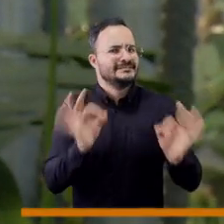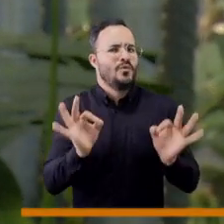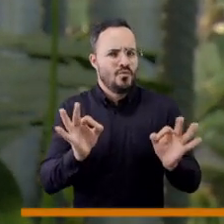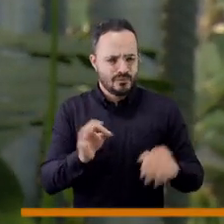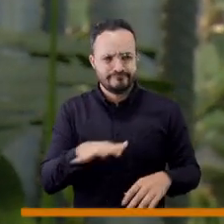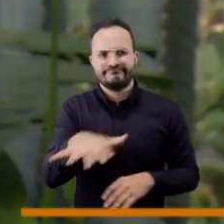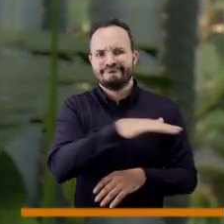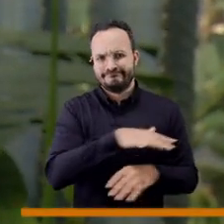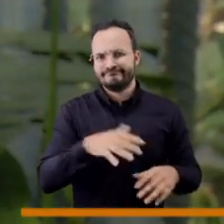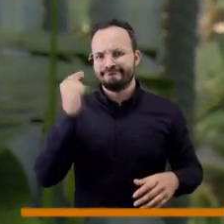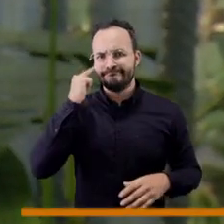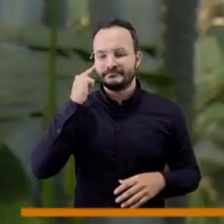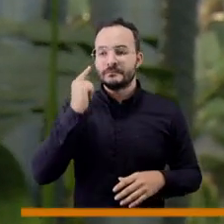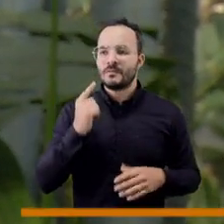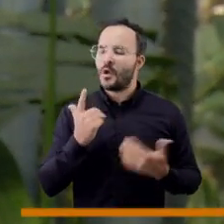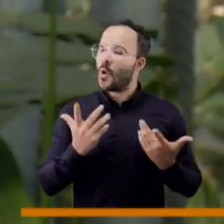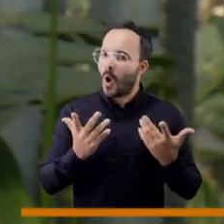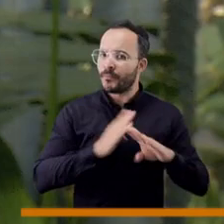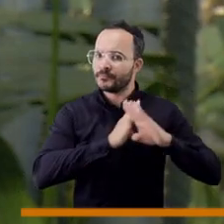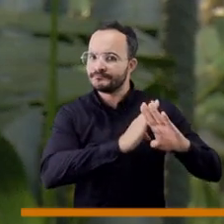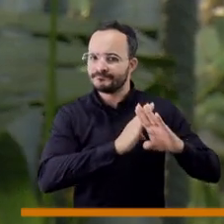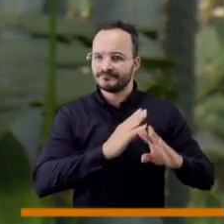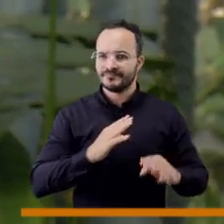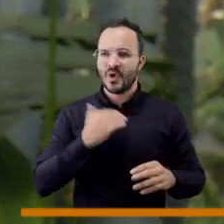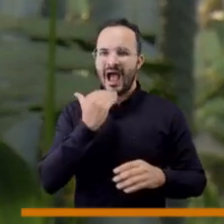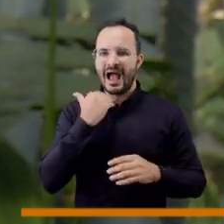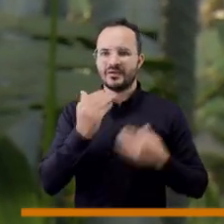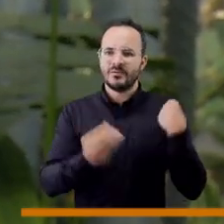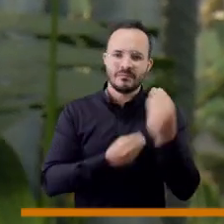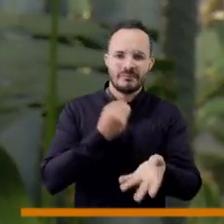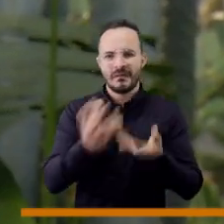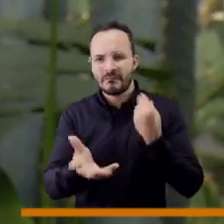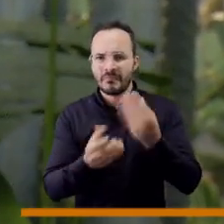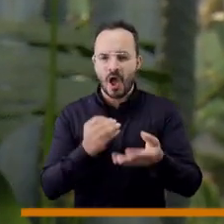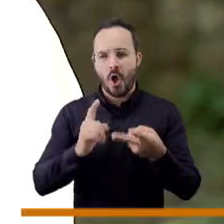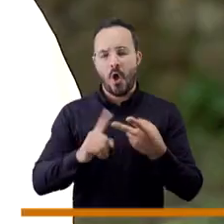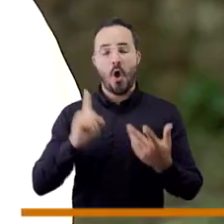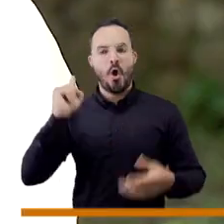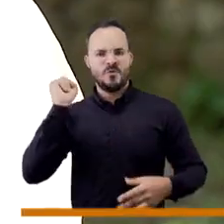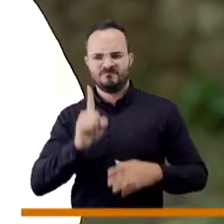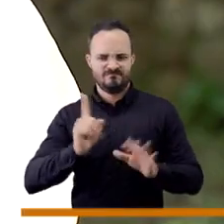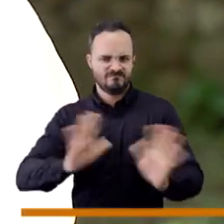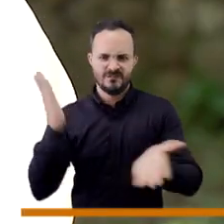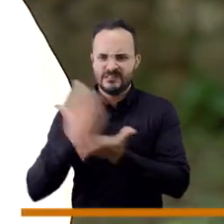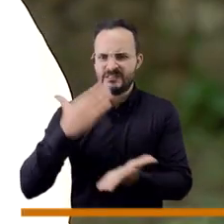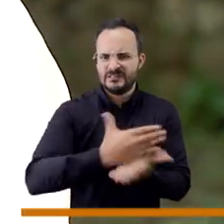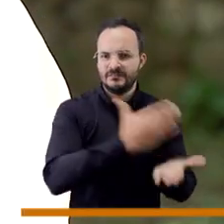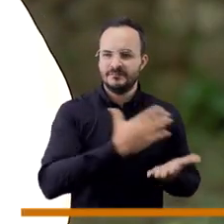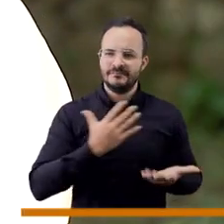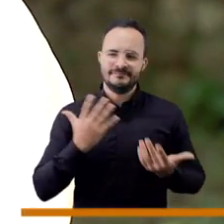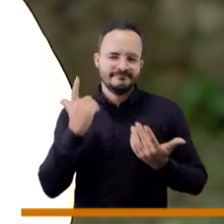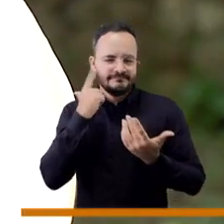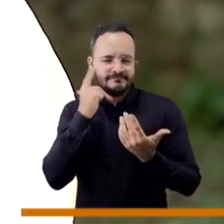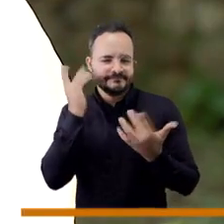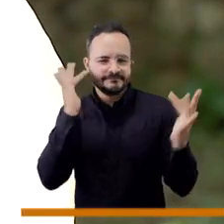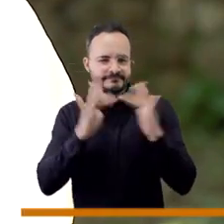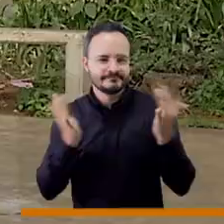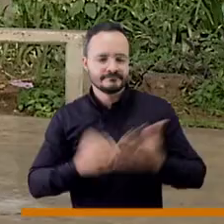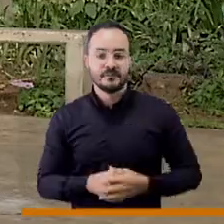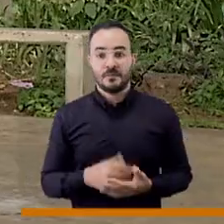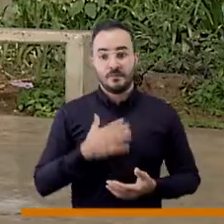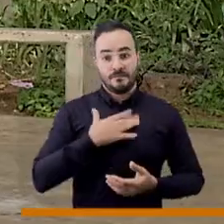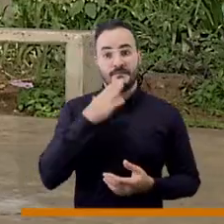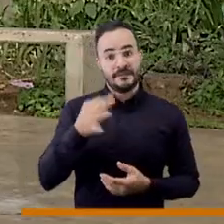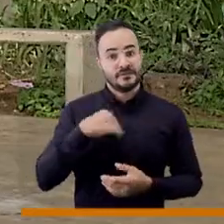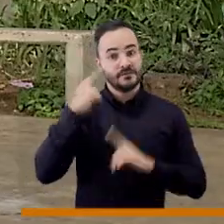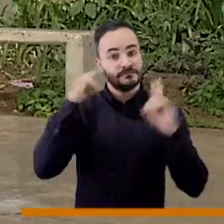esta situación y además si nos sirve el asistencialismo y las medidas de fuerzas? Pero el trabajo si hay que hacerlo, digamos ahora la